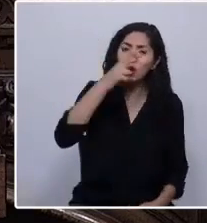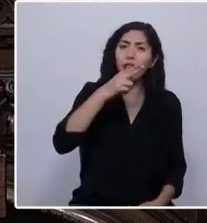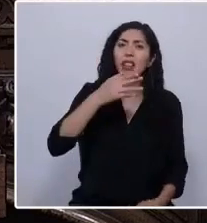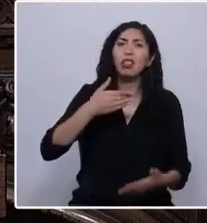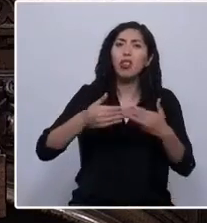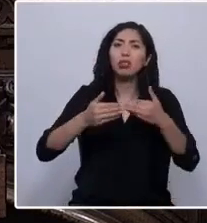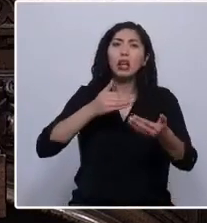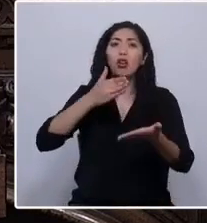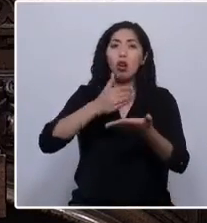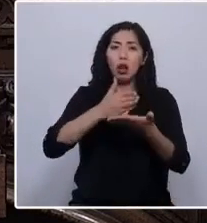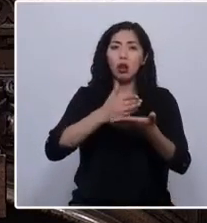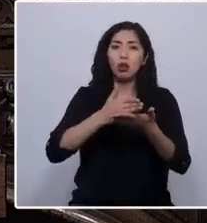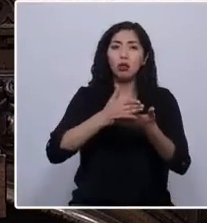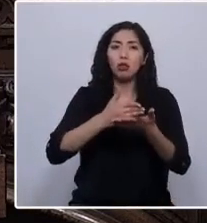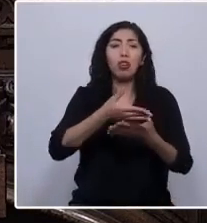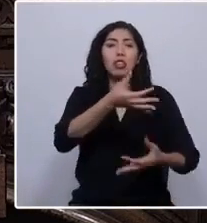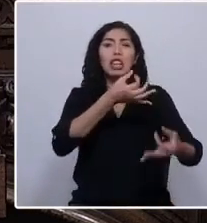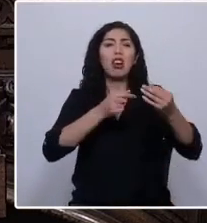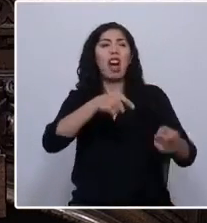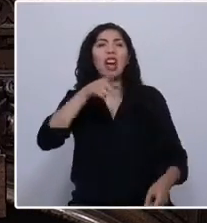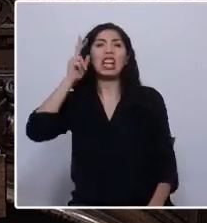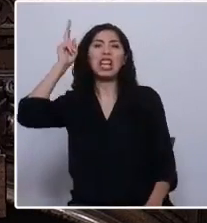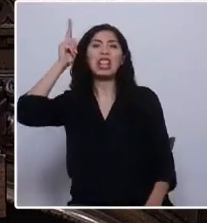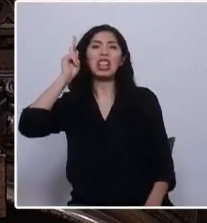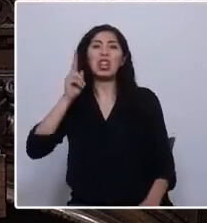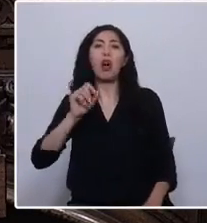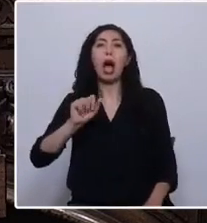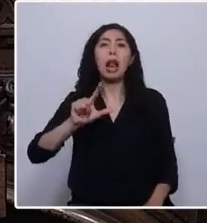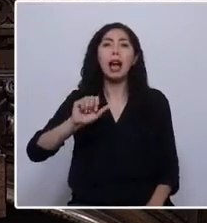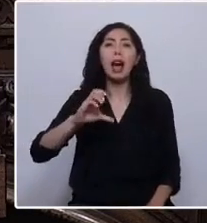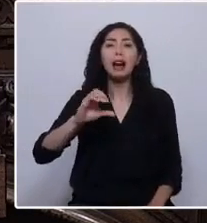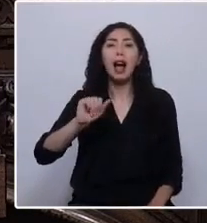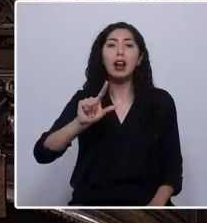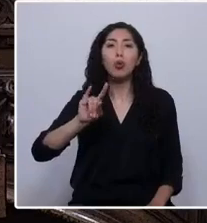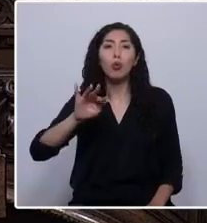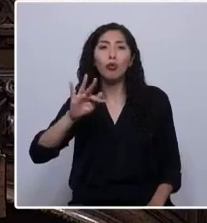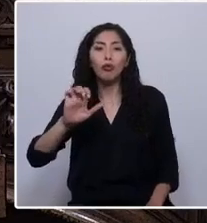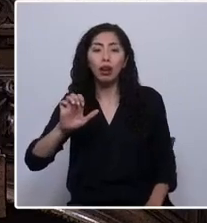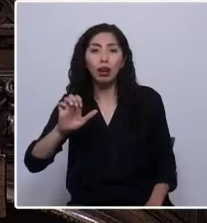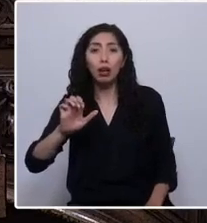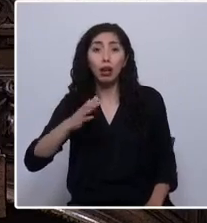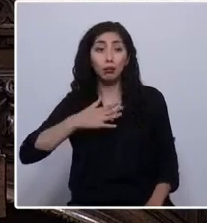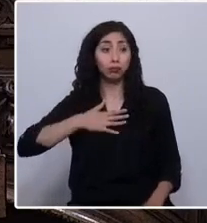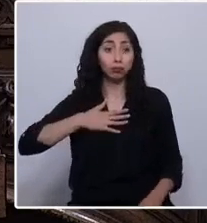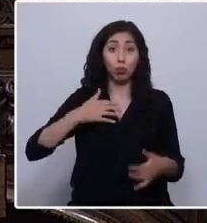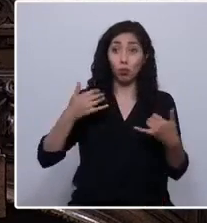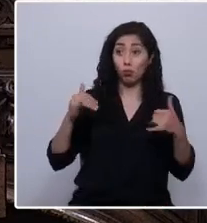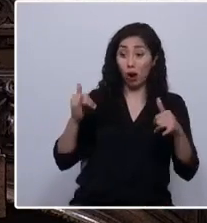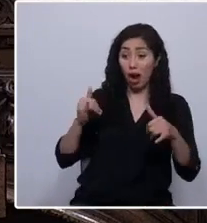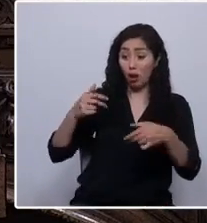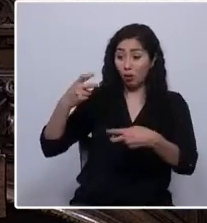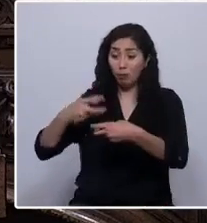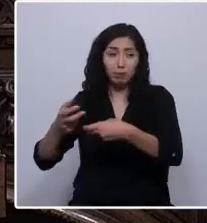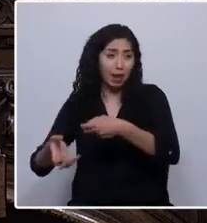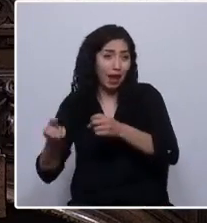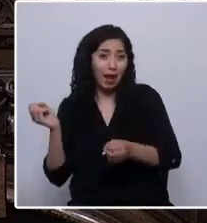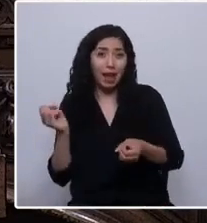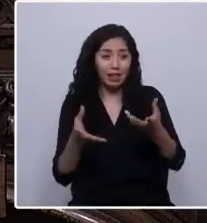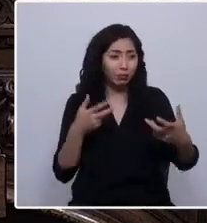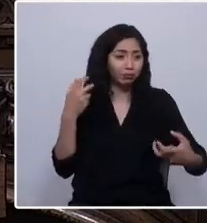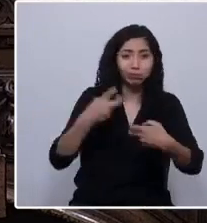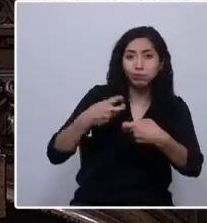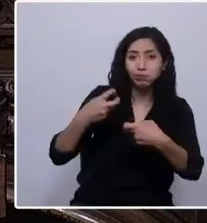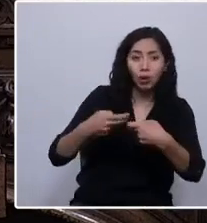escuelas y nos llamaron indios alacalufes. De mis juegos con animales, piedras, palos y plantas, tuve que